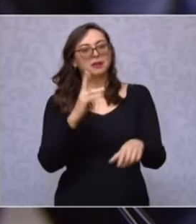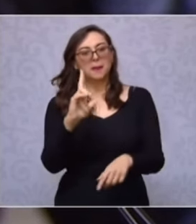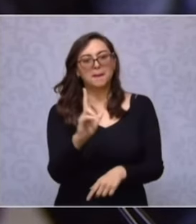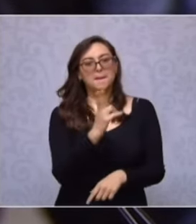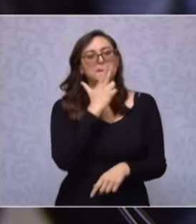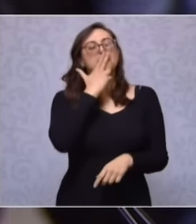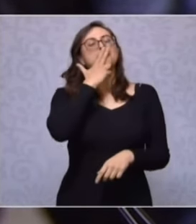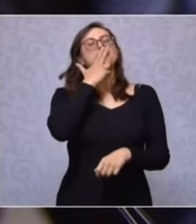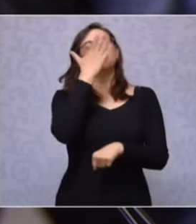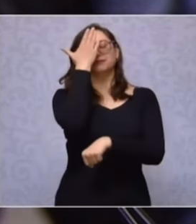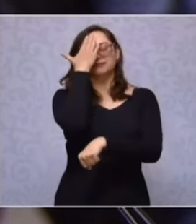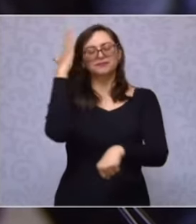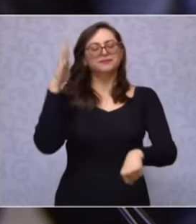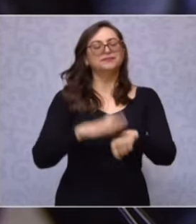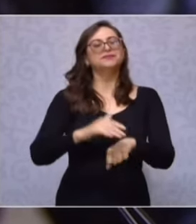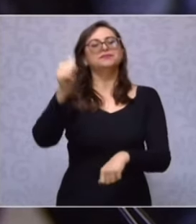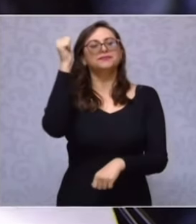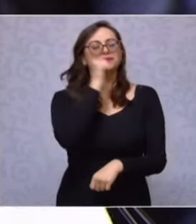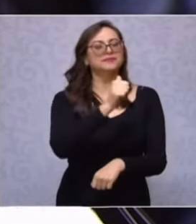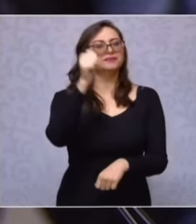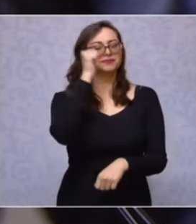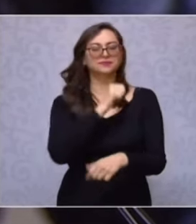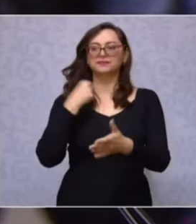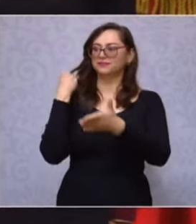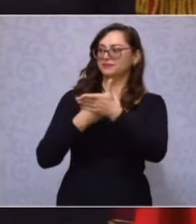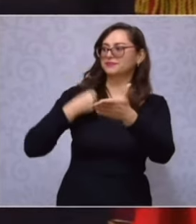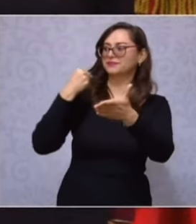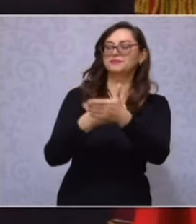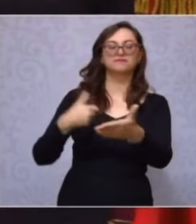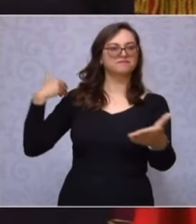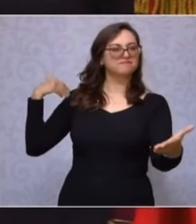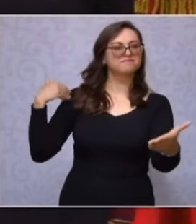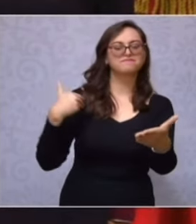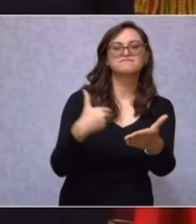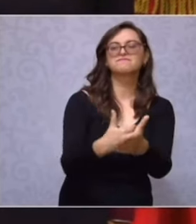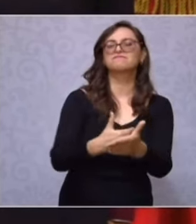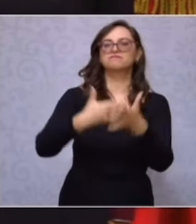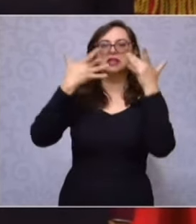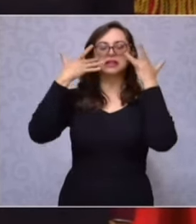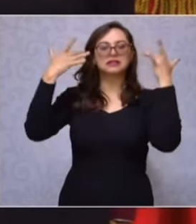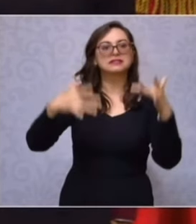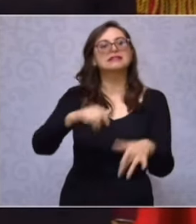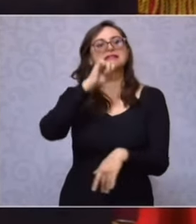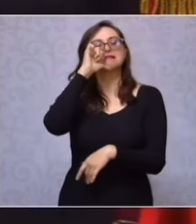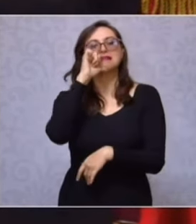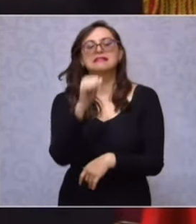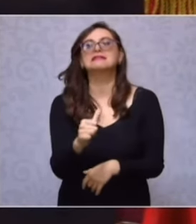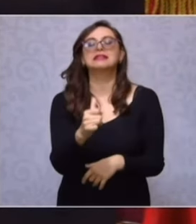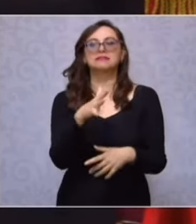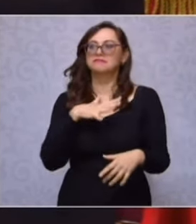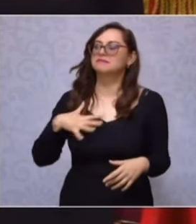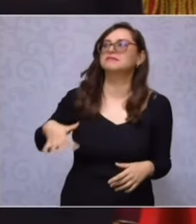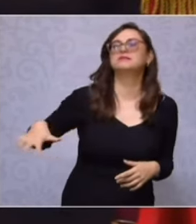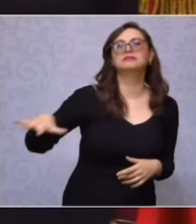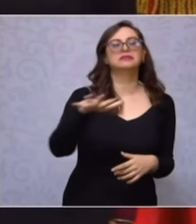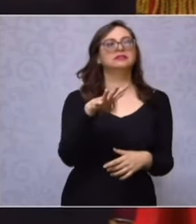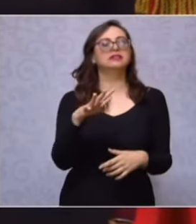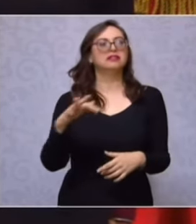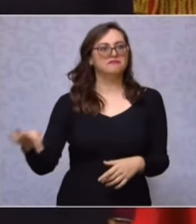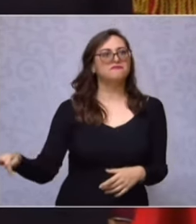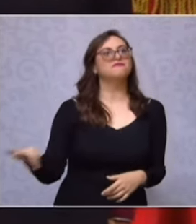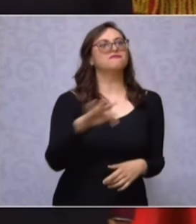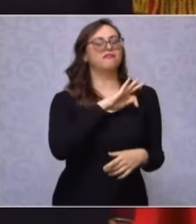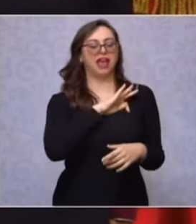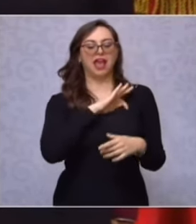residen los que luchan toda la vida, los que no se rinden, los que devuelven la esperanza y la alegría.